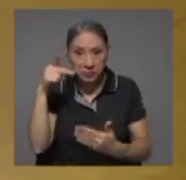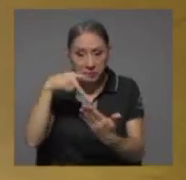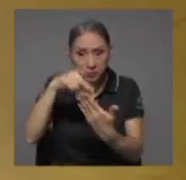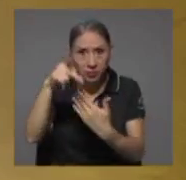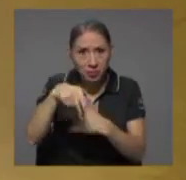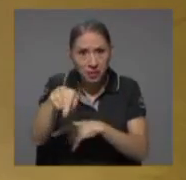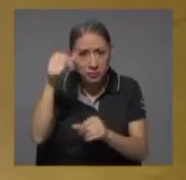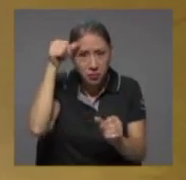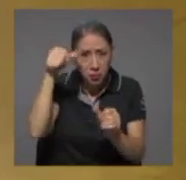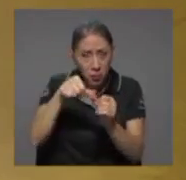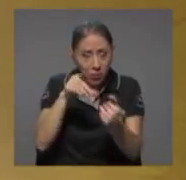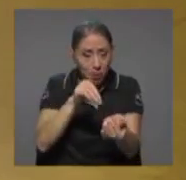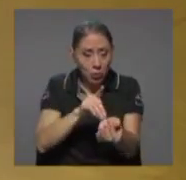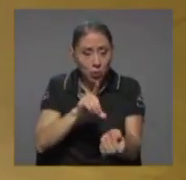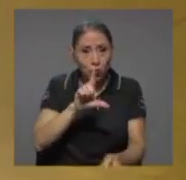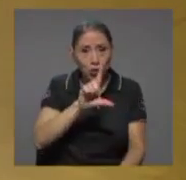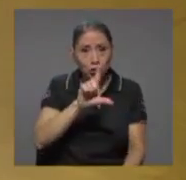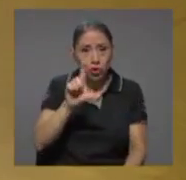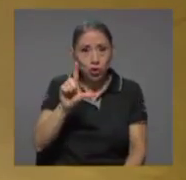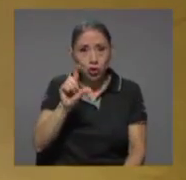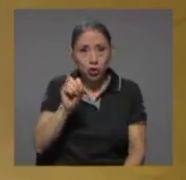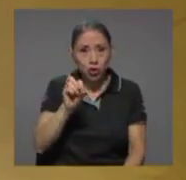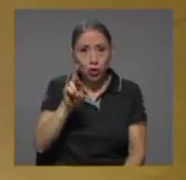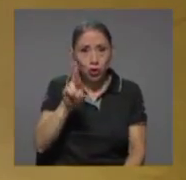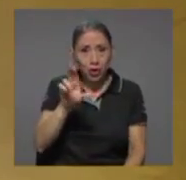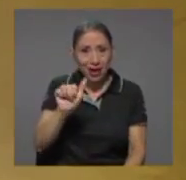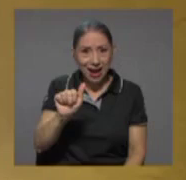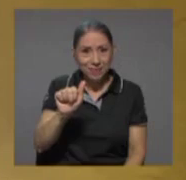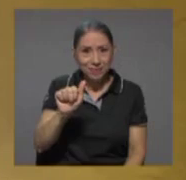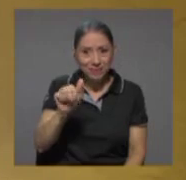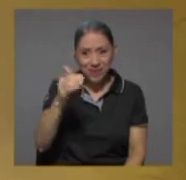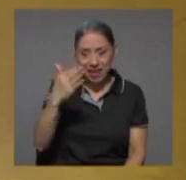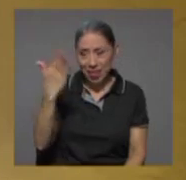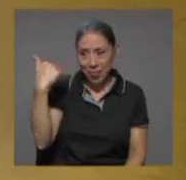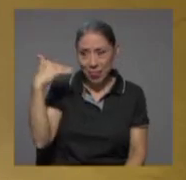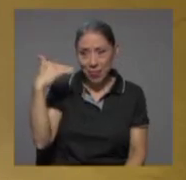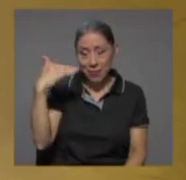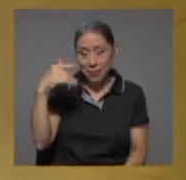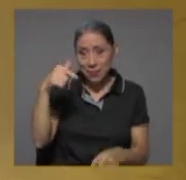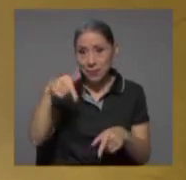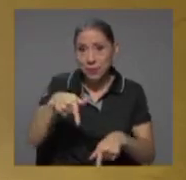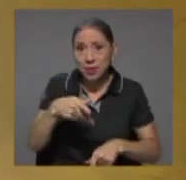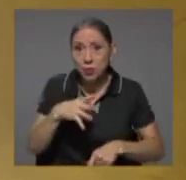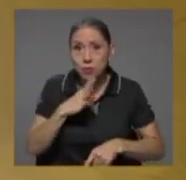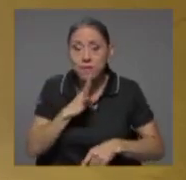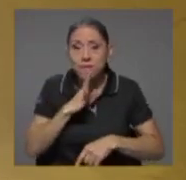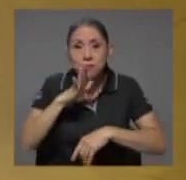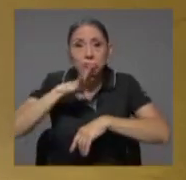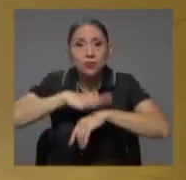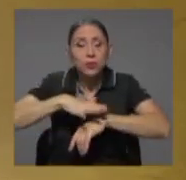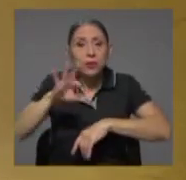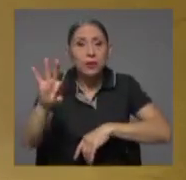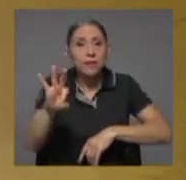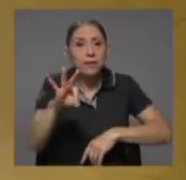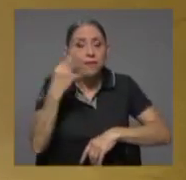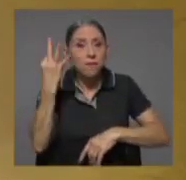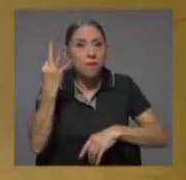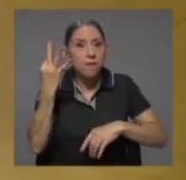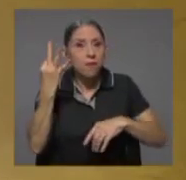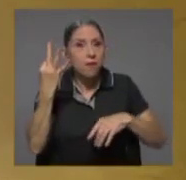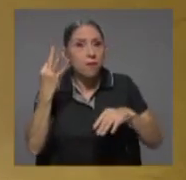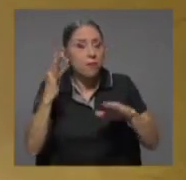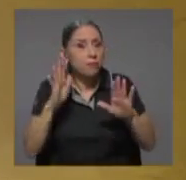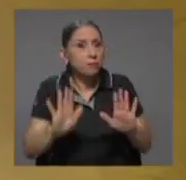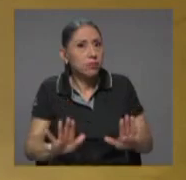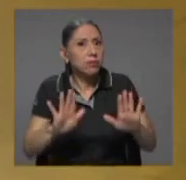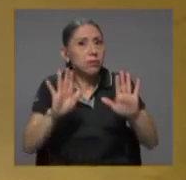doctor yorka vino a contarnos en el programa de la forma espléndida en